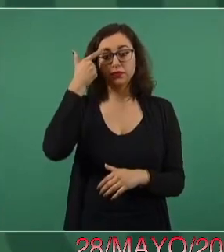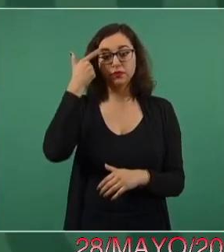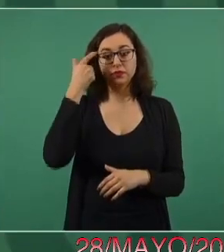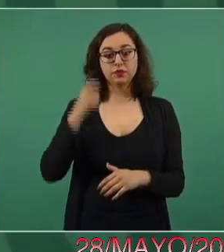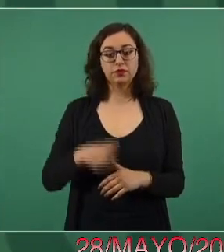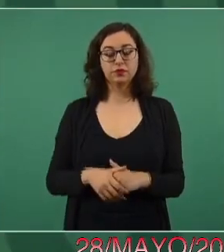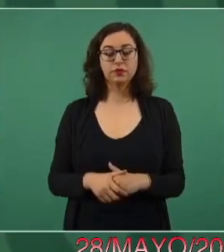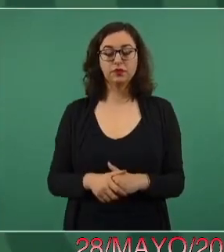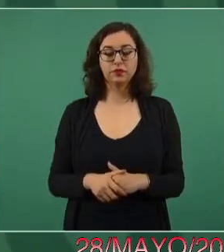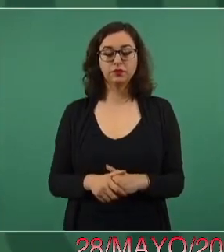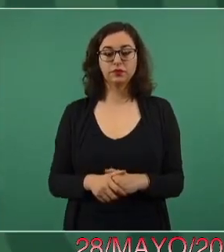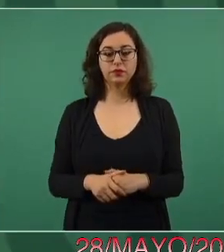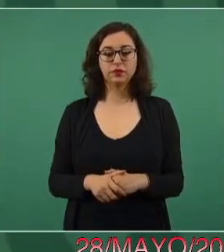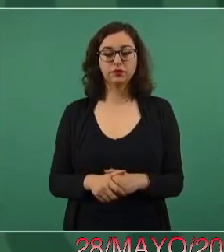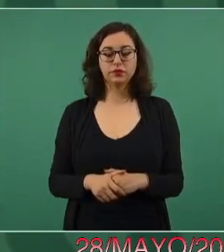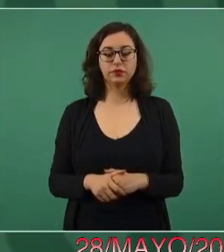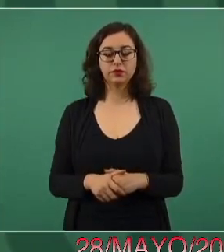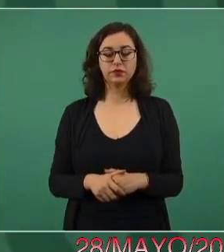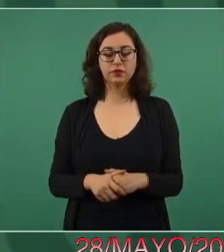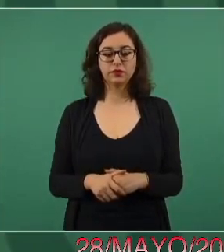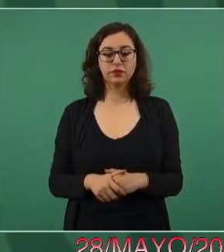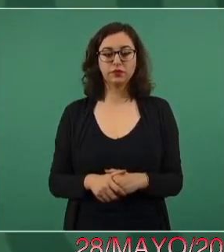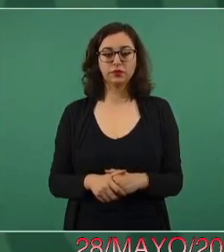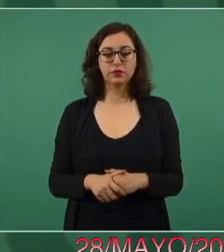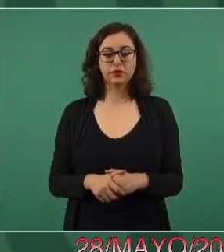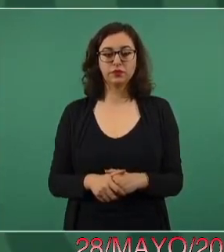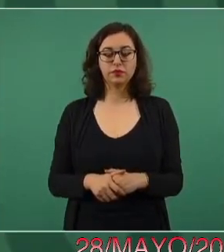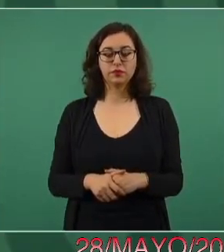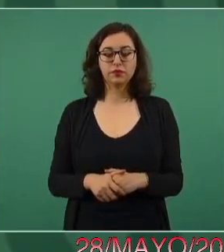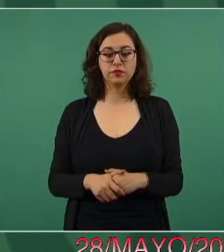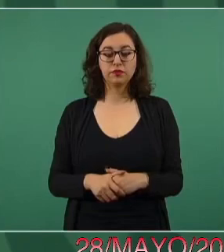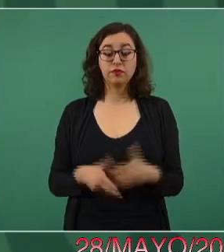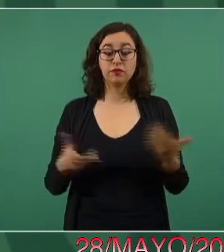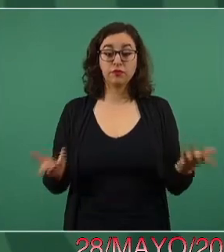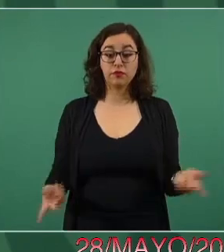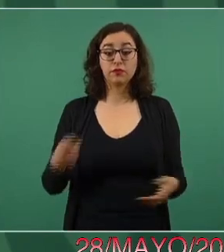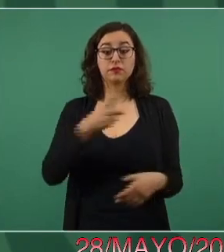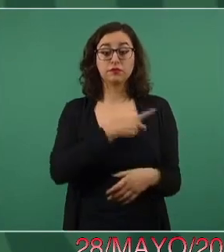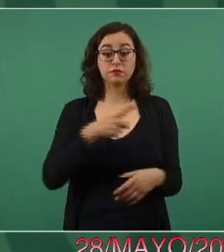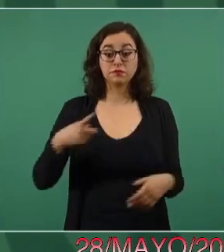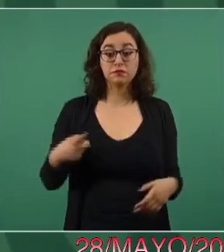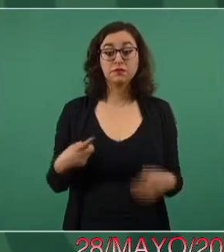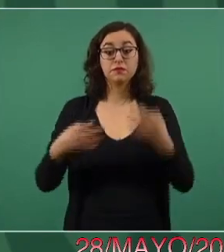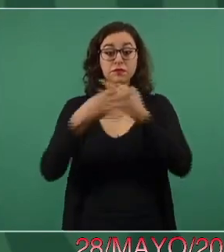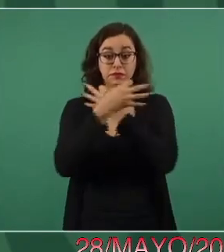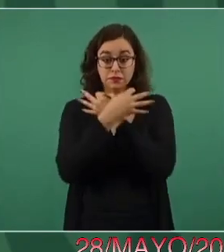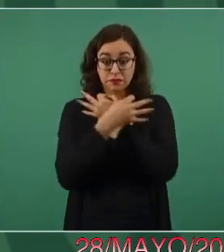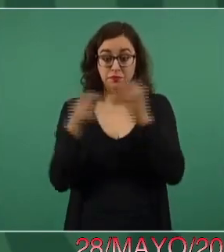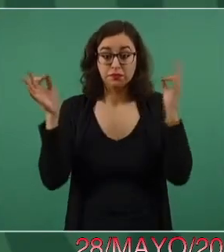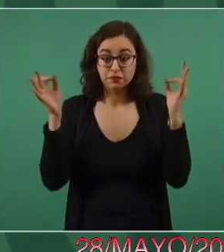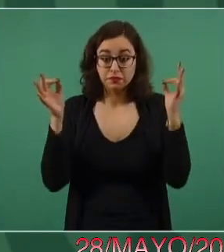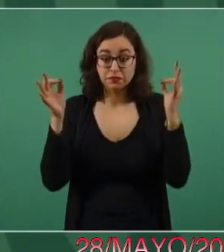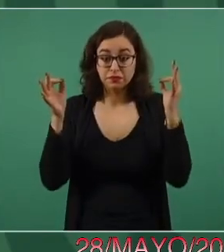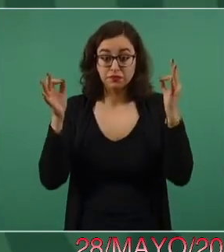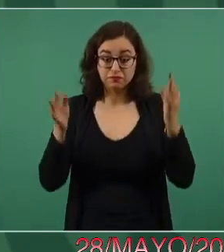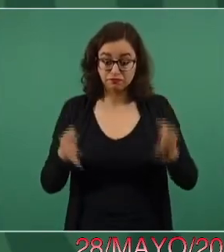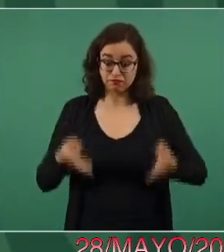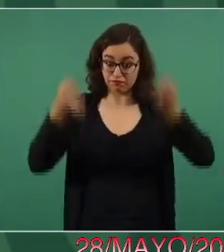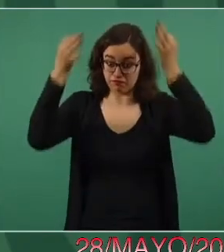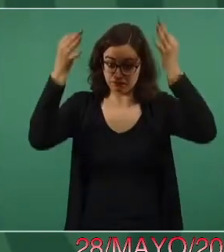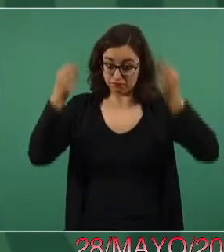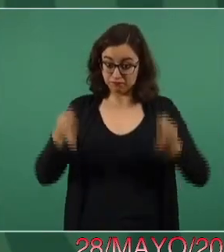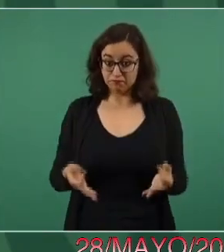se sepa que oficialmente ya vamos a